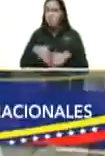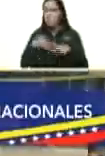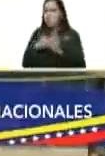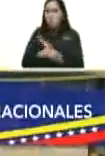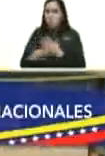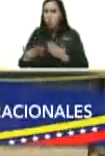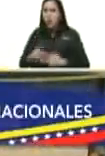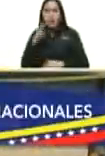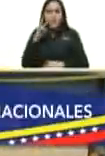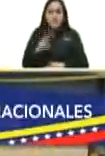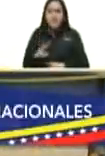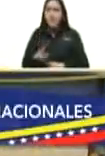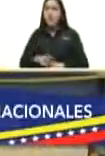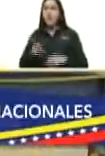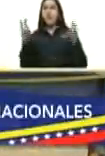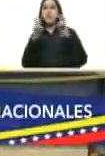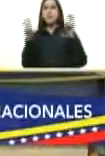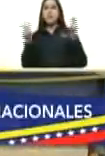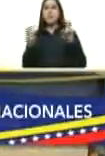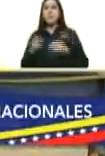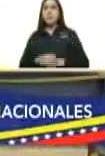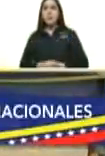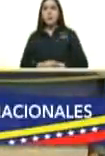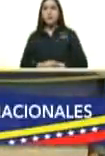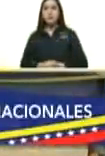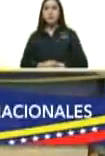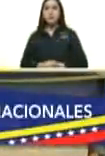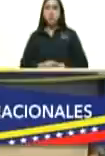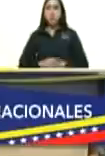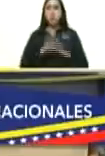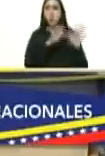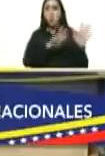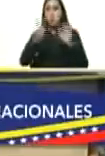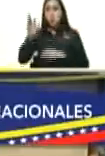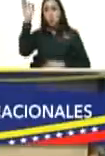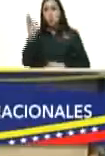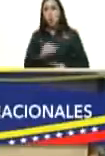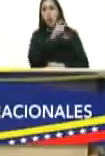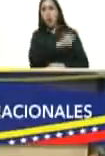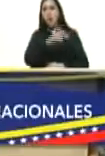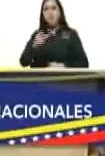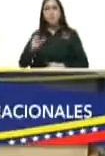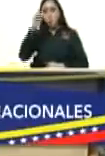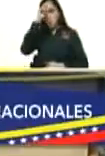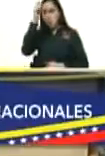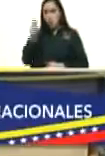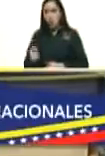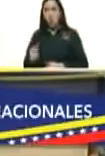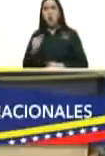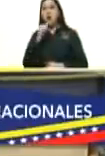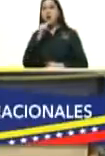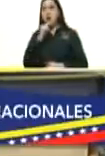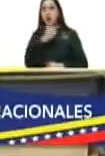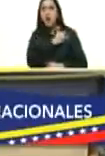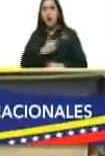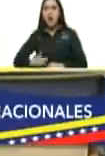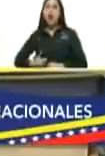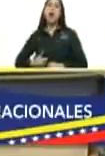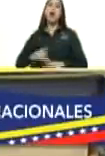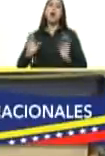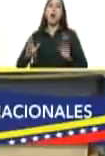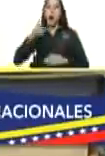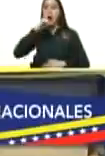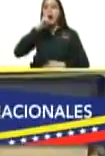sobre el tema y el 92% de la población reconocía que era Nicolás que es Nicolás Maduro